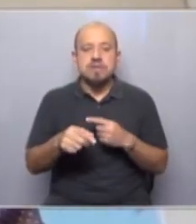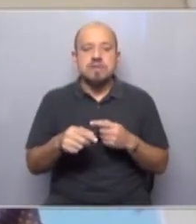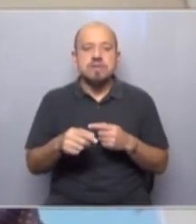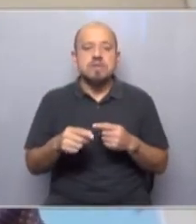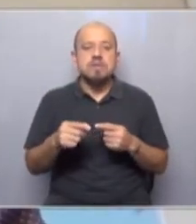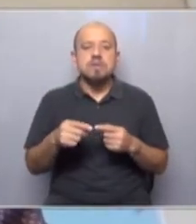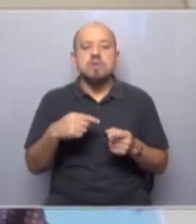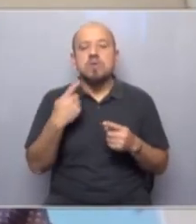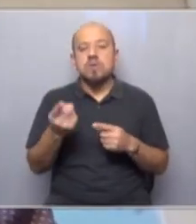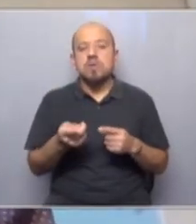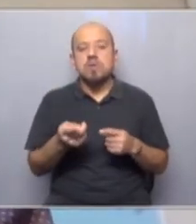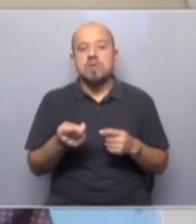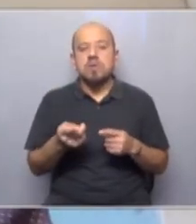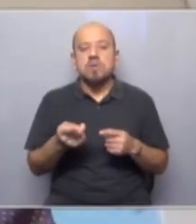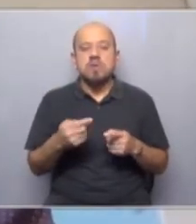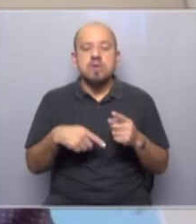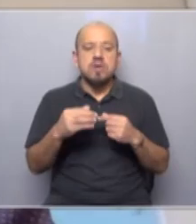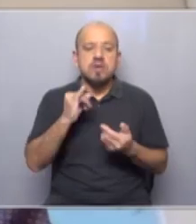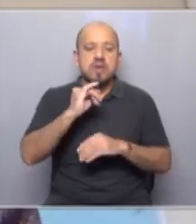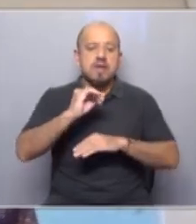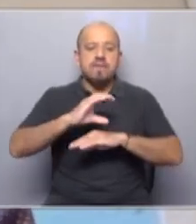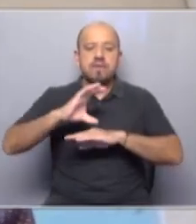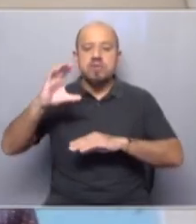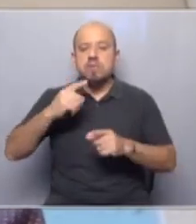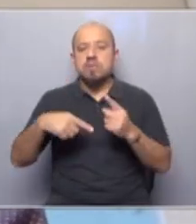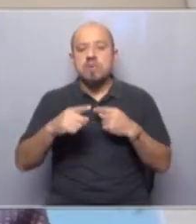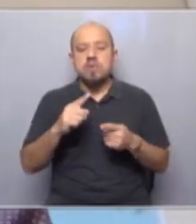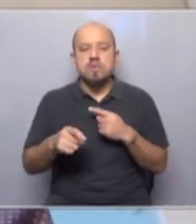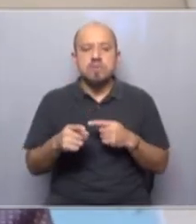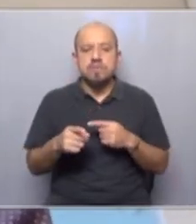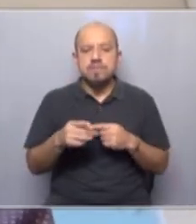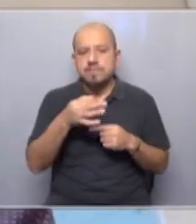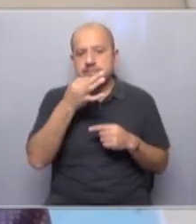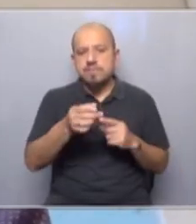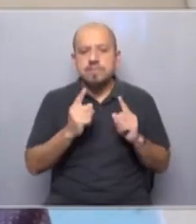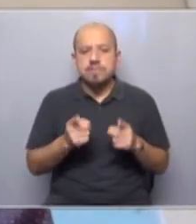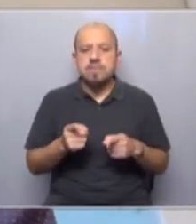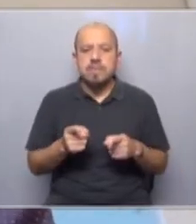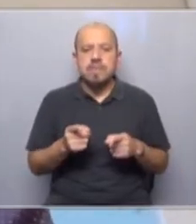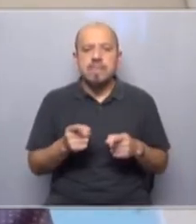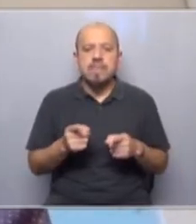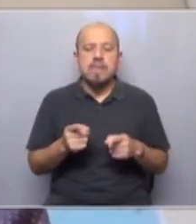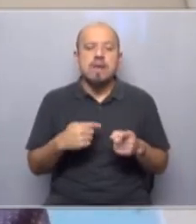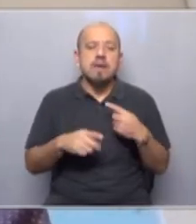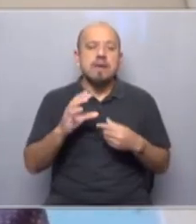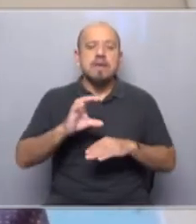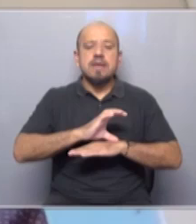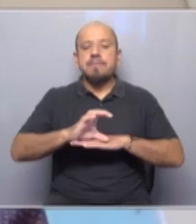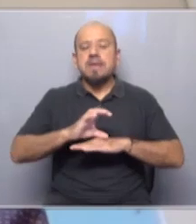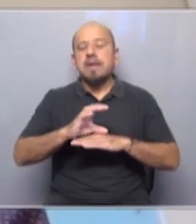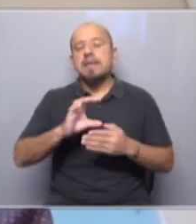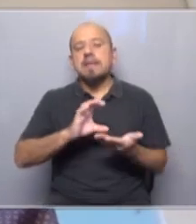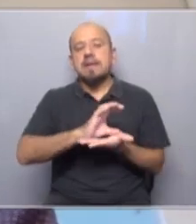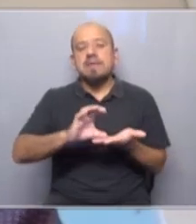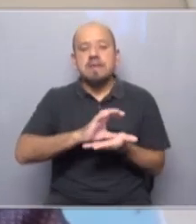borde de otra recesión espiral, inflacionaria, etc. Pero se me olvidó decir también que el capitalismo global enfrenta una